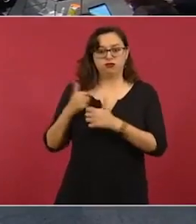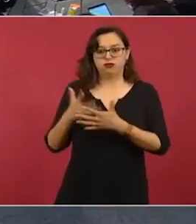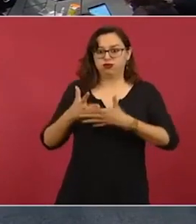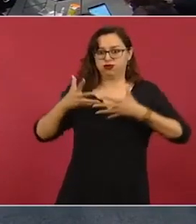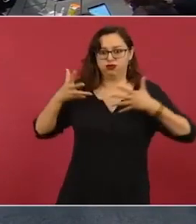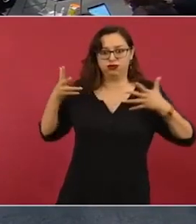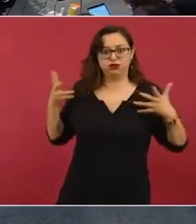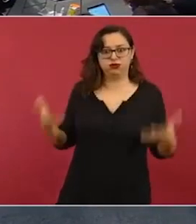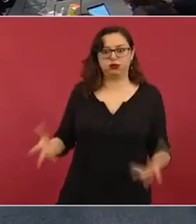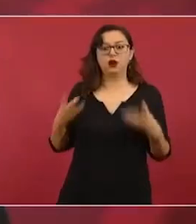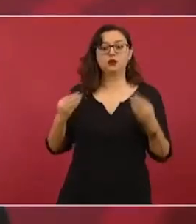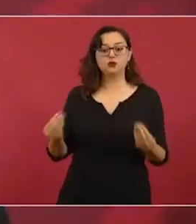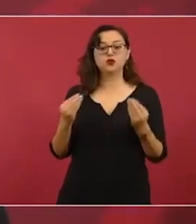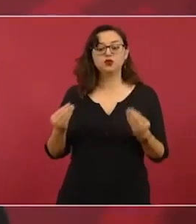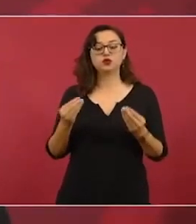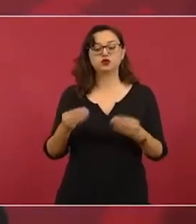entonces.